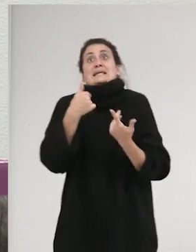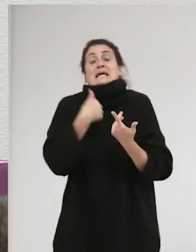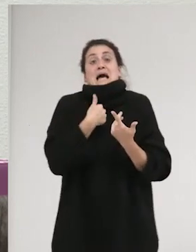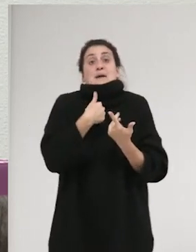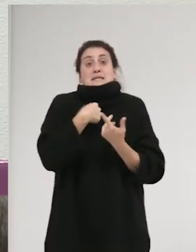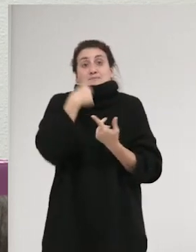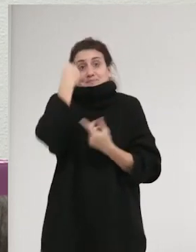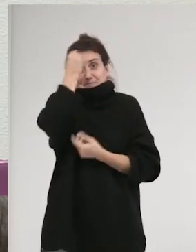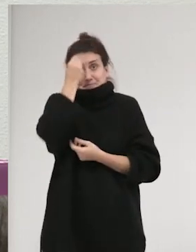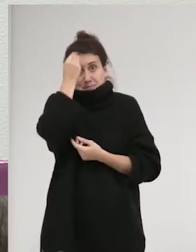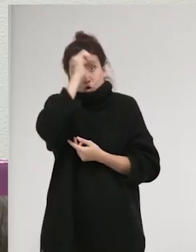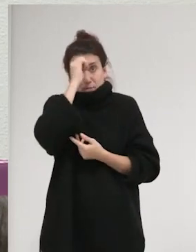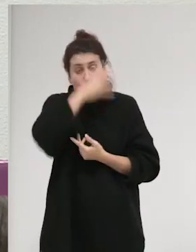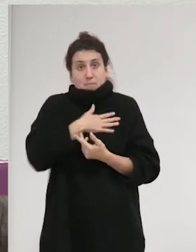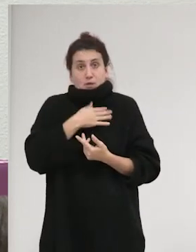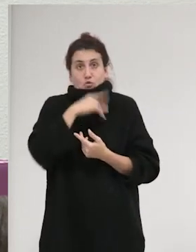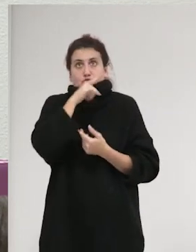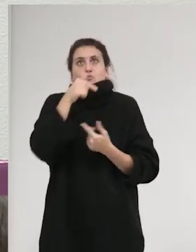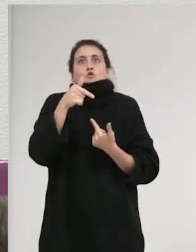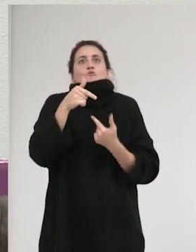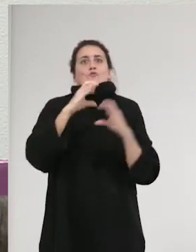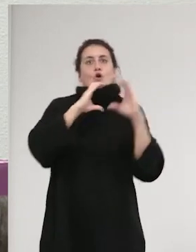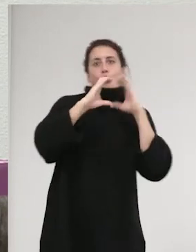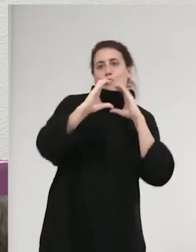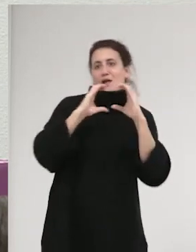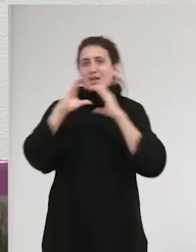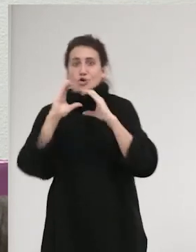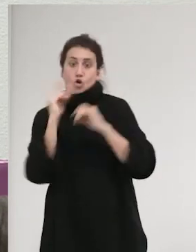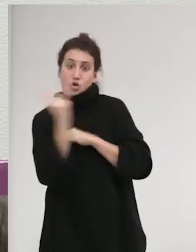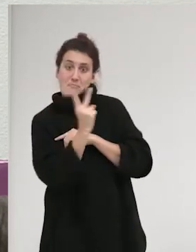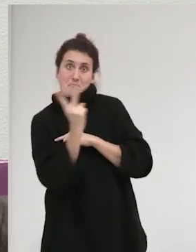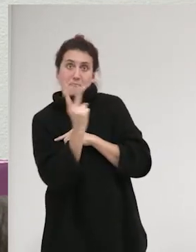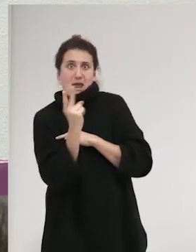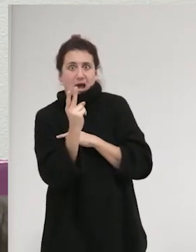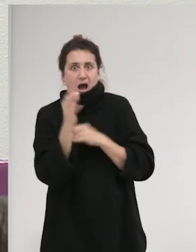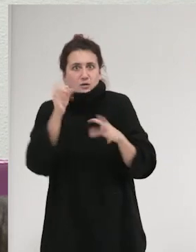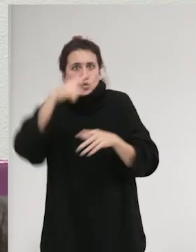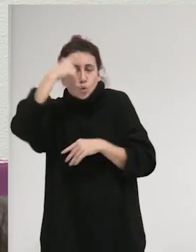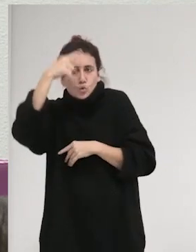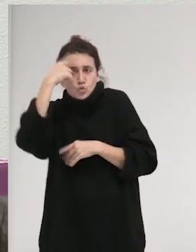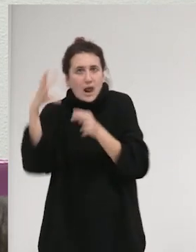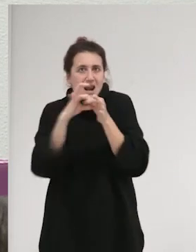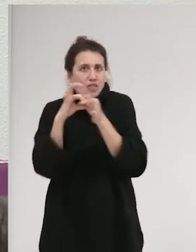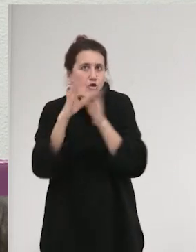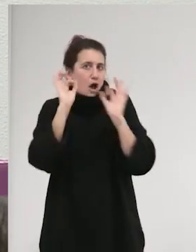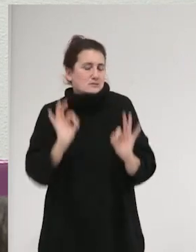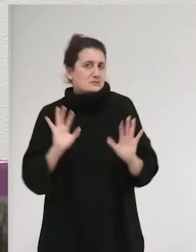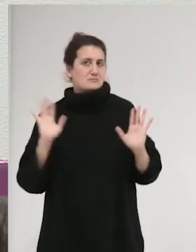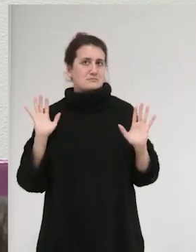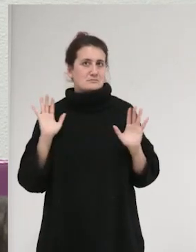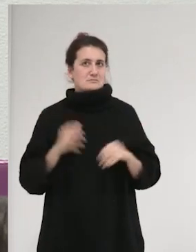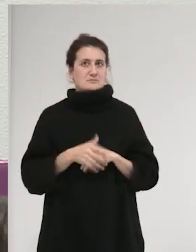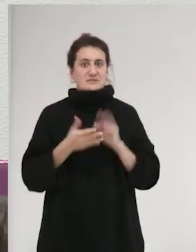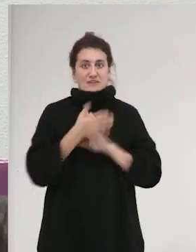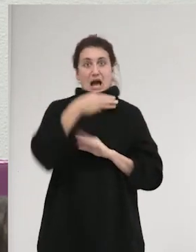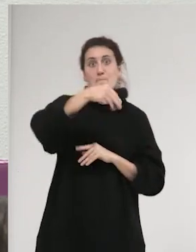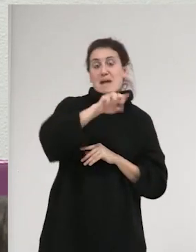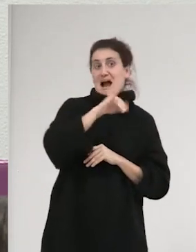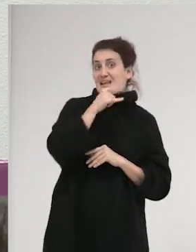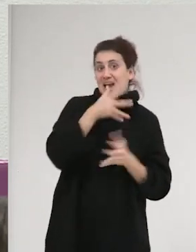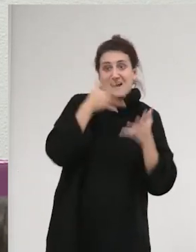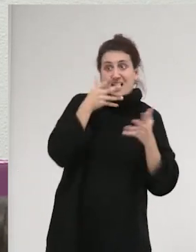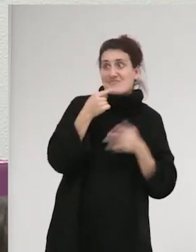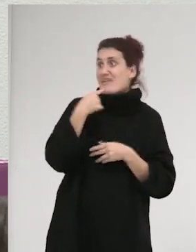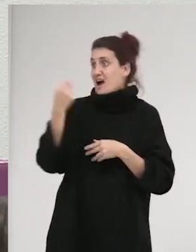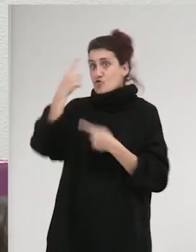que lo que estamos viendo es un marco comunicativo en el cual esta pareja tiene esta cultura relacional, en el cual a María le encanta que su